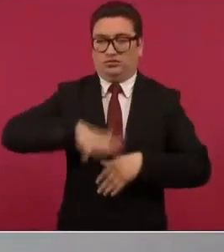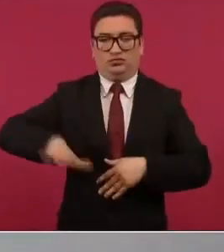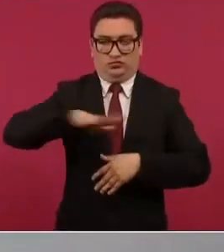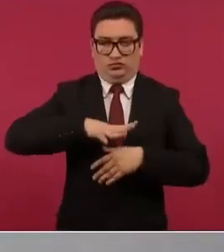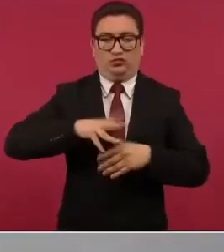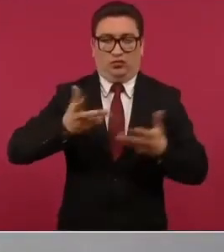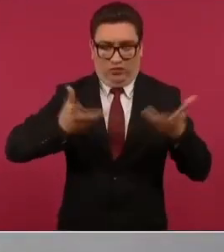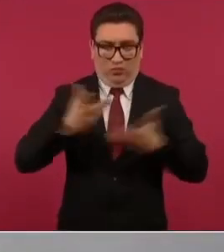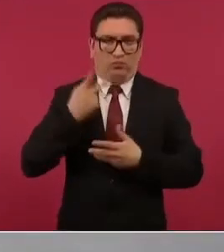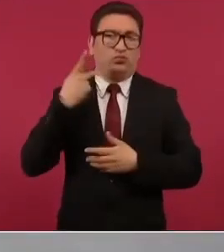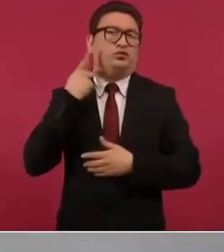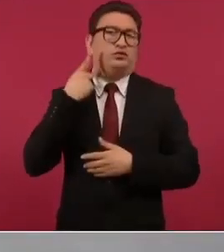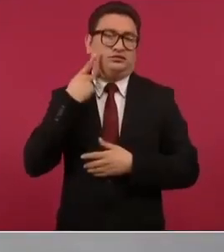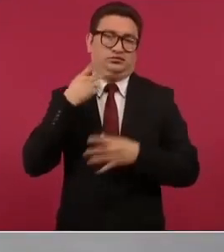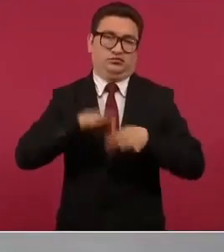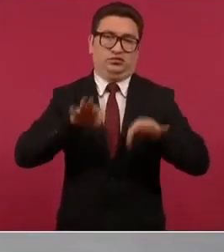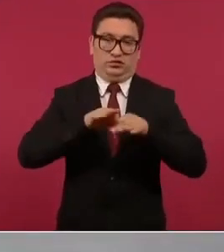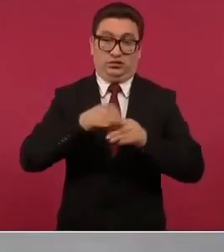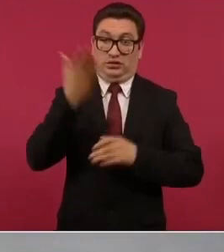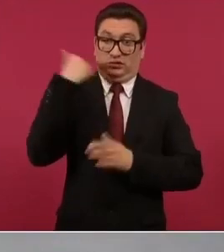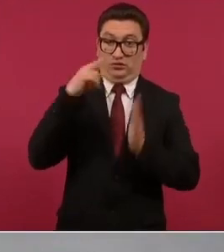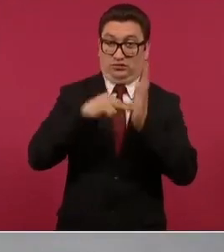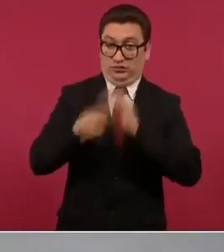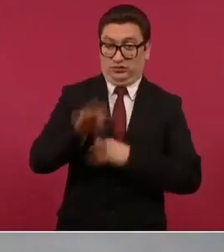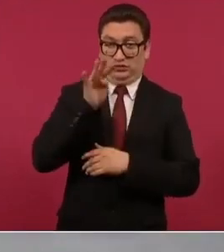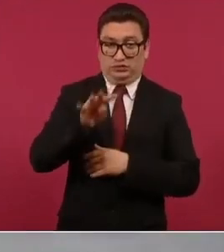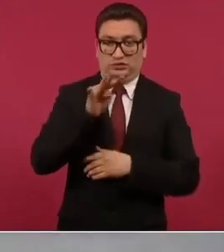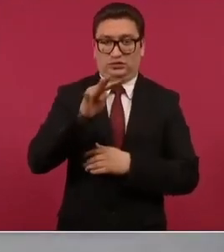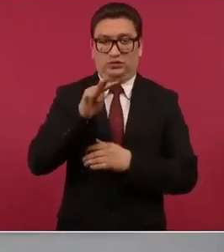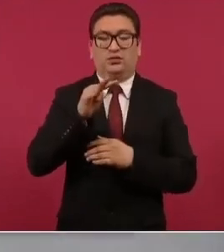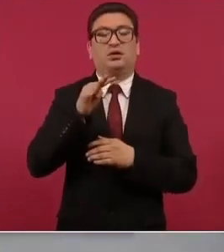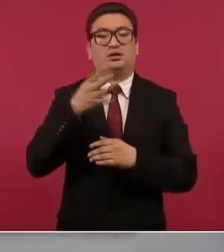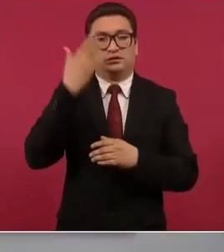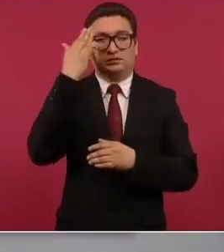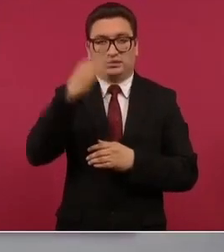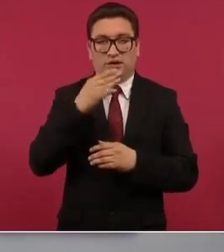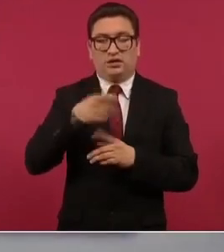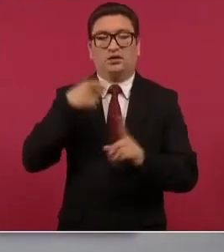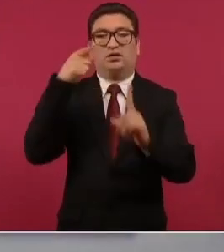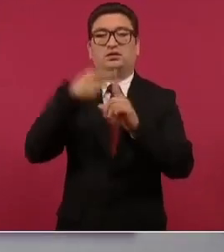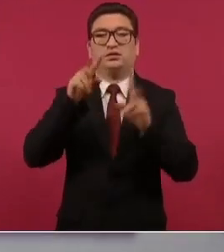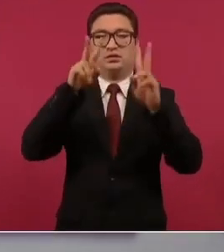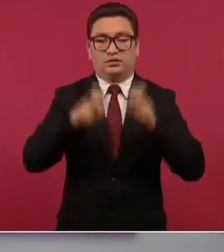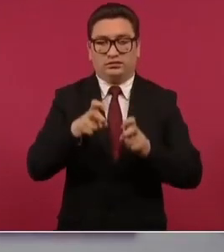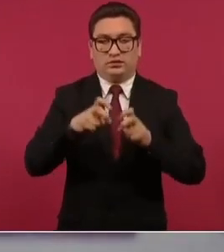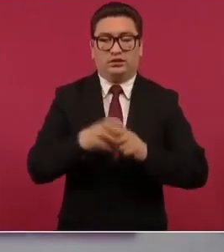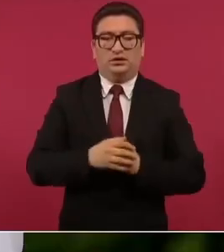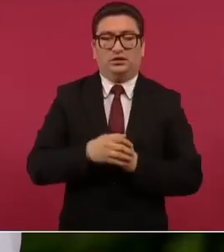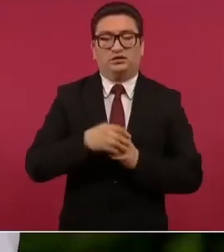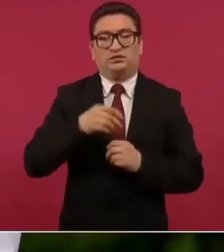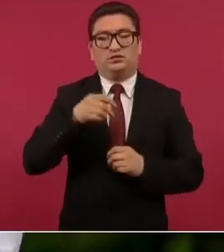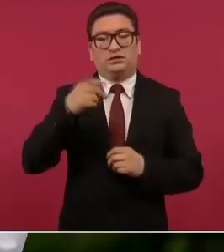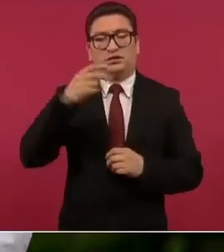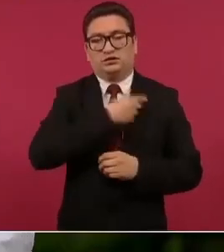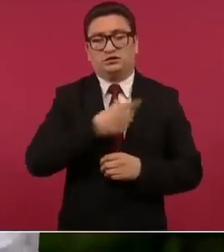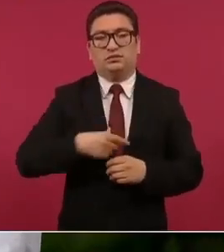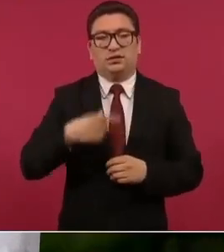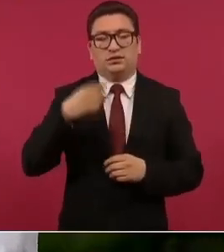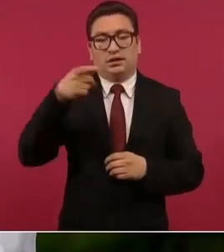en 2019 lo dedicamos a Emiliano Zapata el 2020